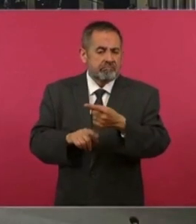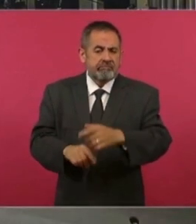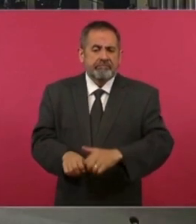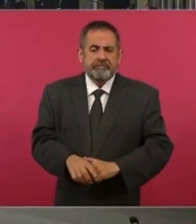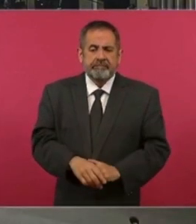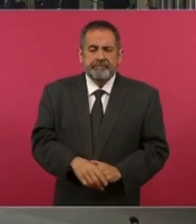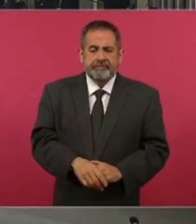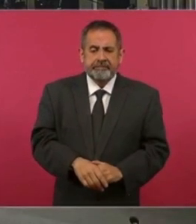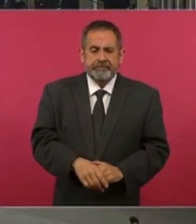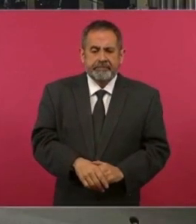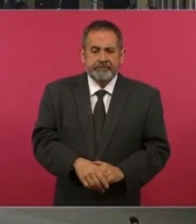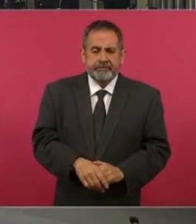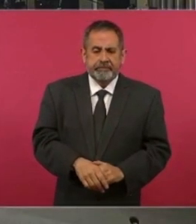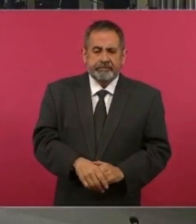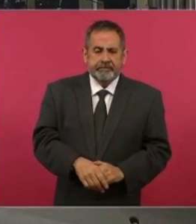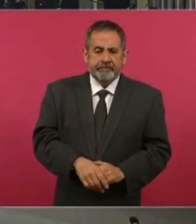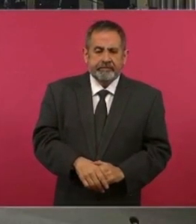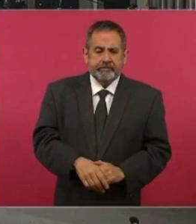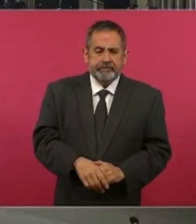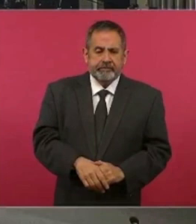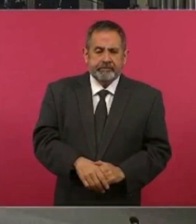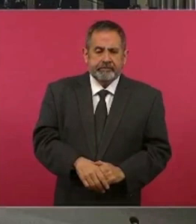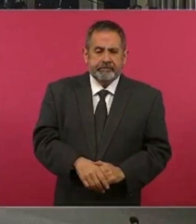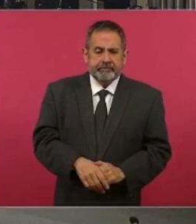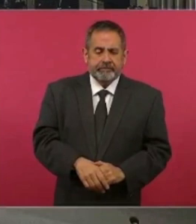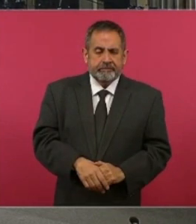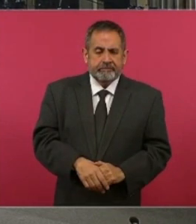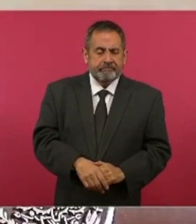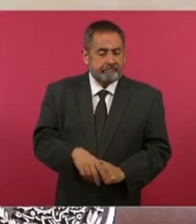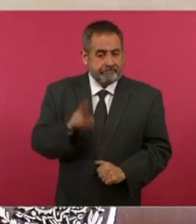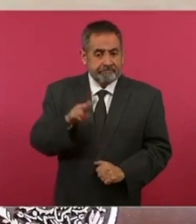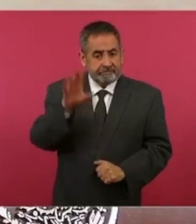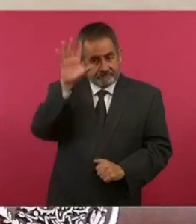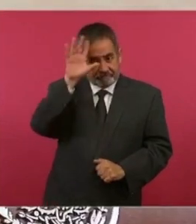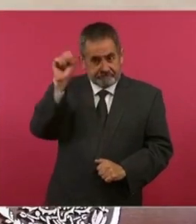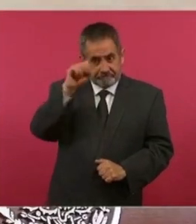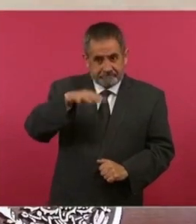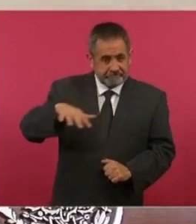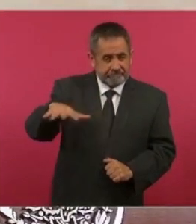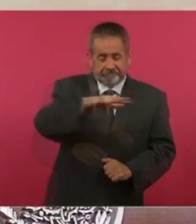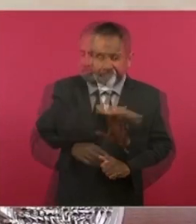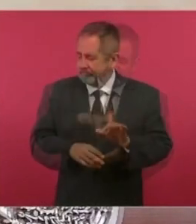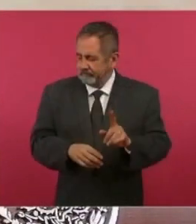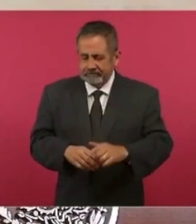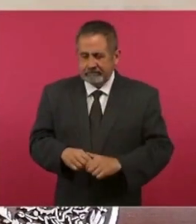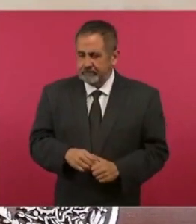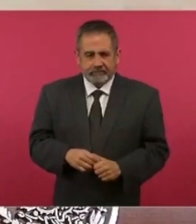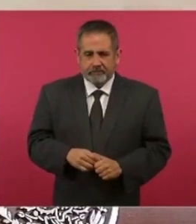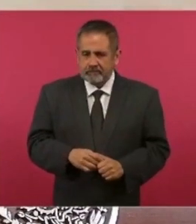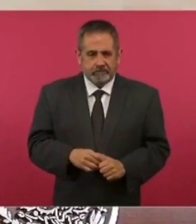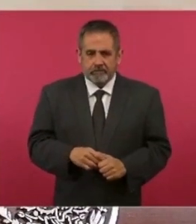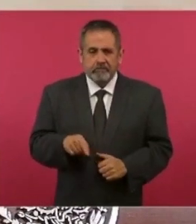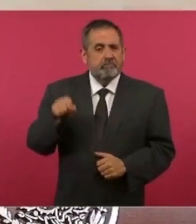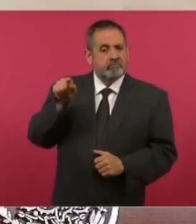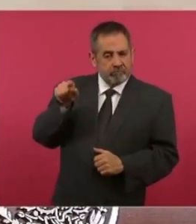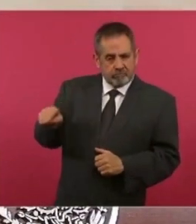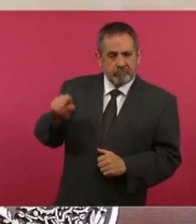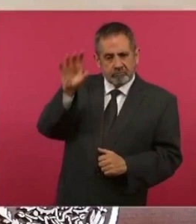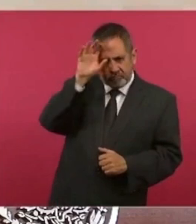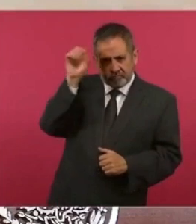en Morelos se está apoyando mucho, se está trabajando